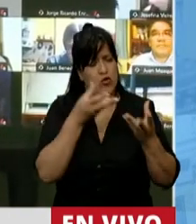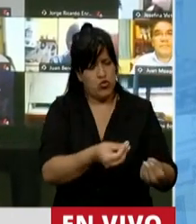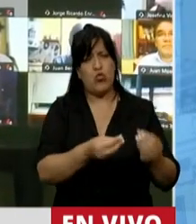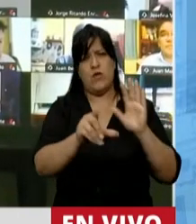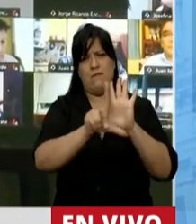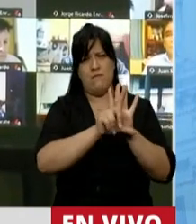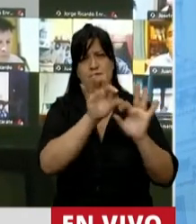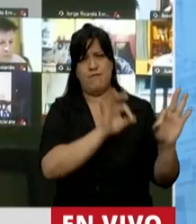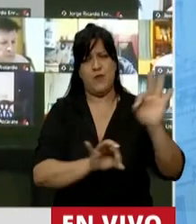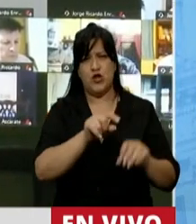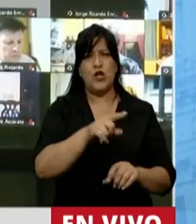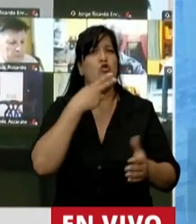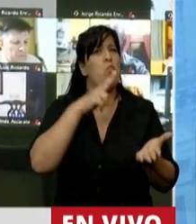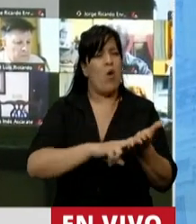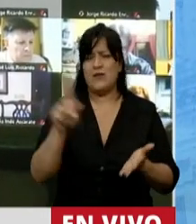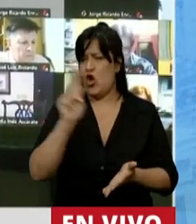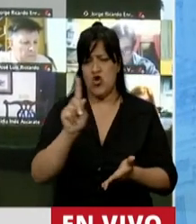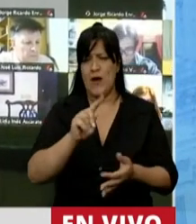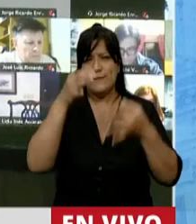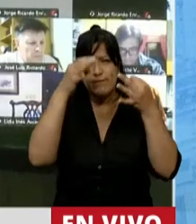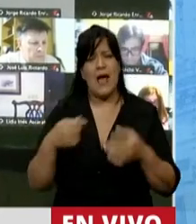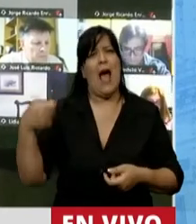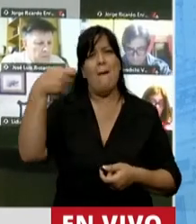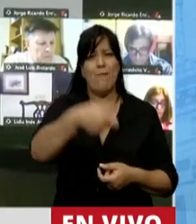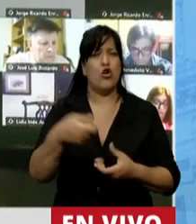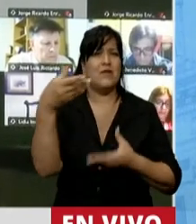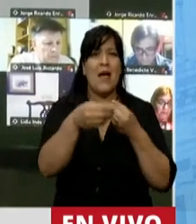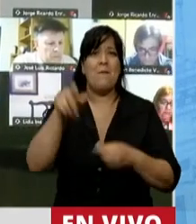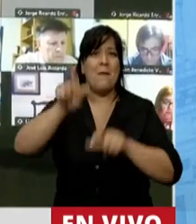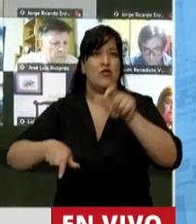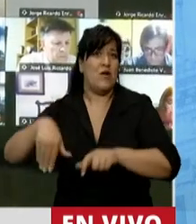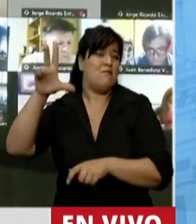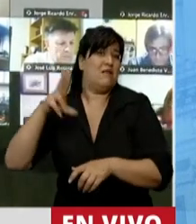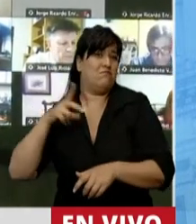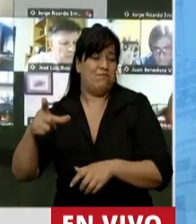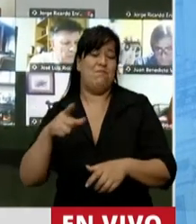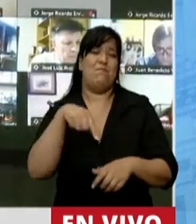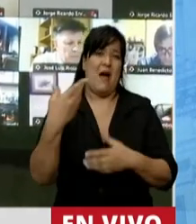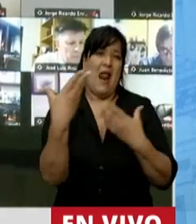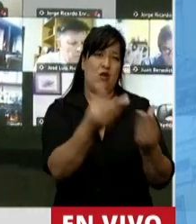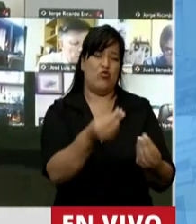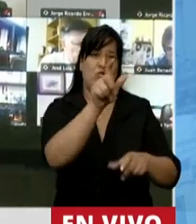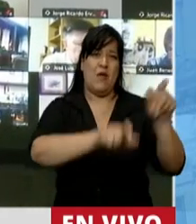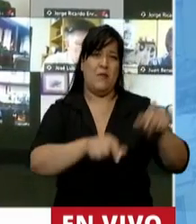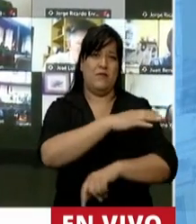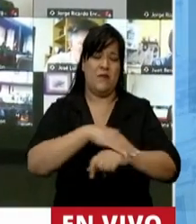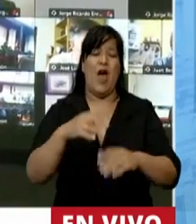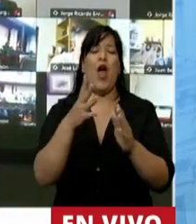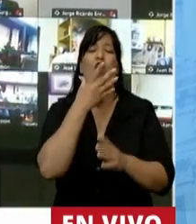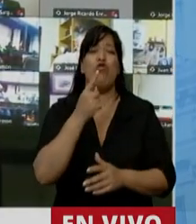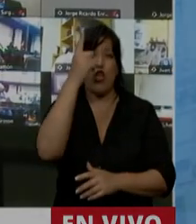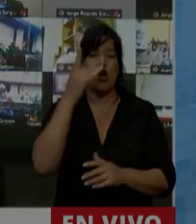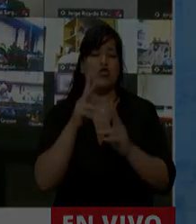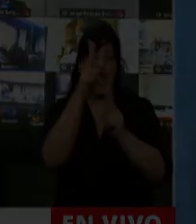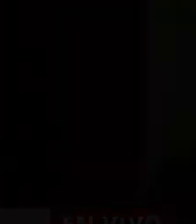proyecto que no es un impuesto, sino es un aporte solidario de los que más tienen con los que menos tienen. Que Dios nos bendiga. Gracias,